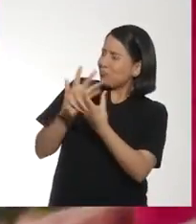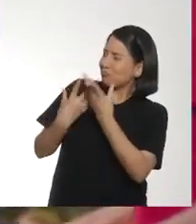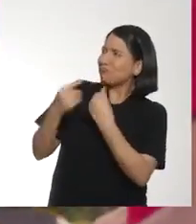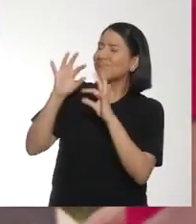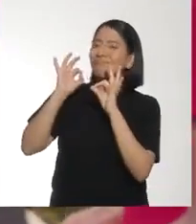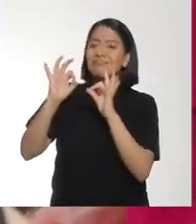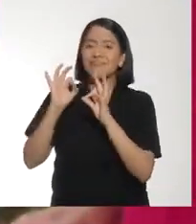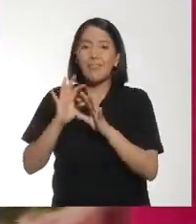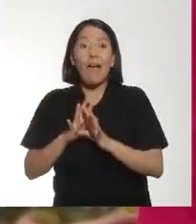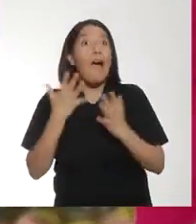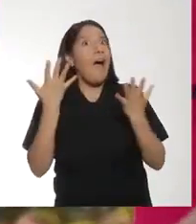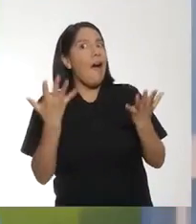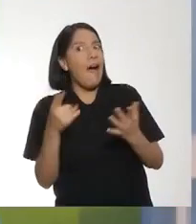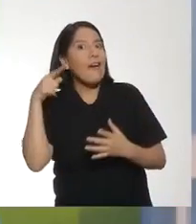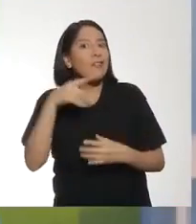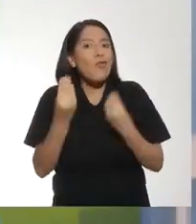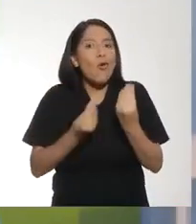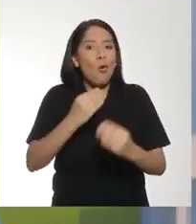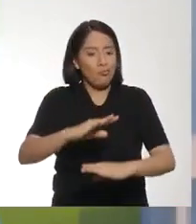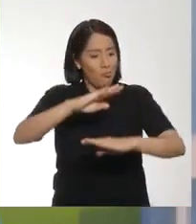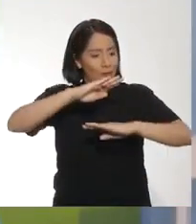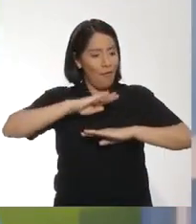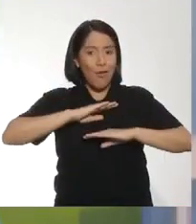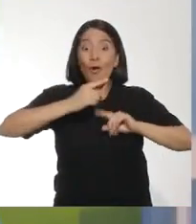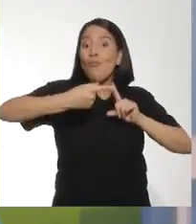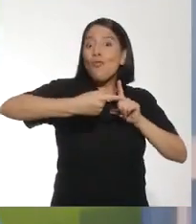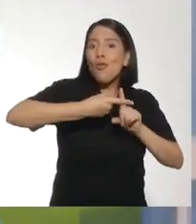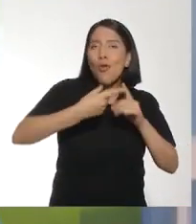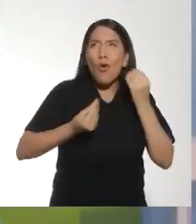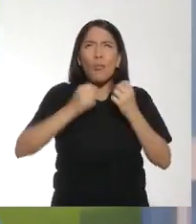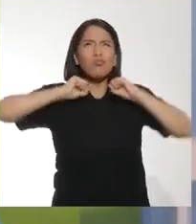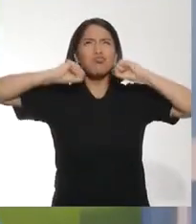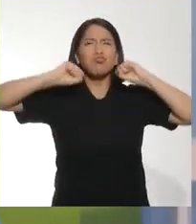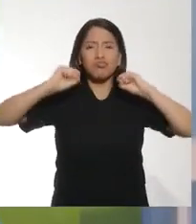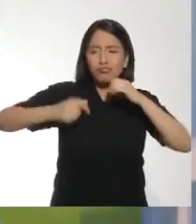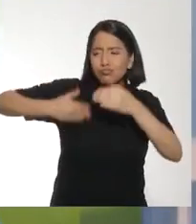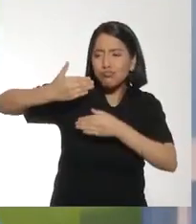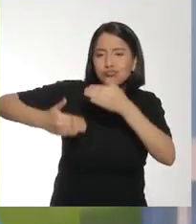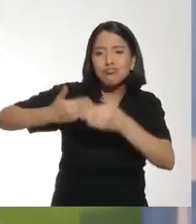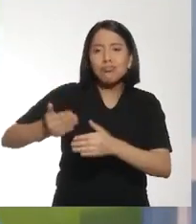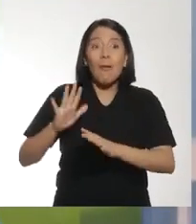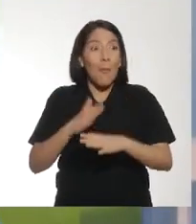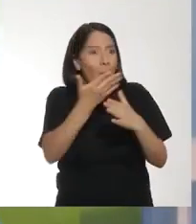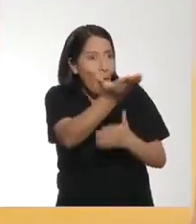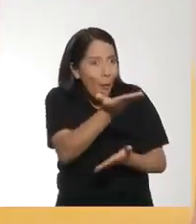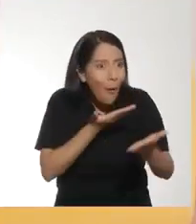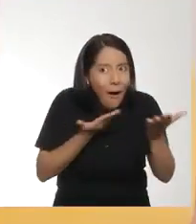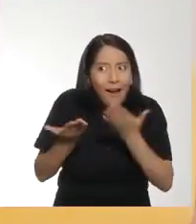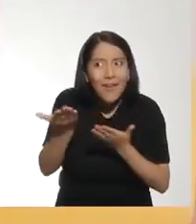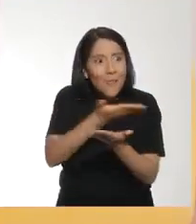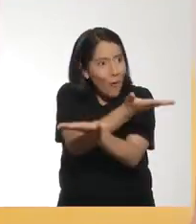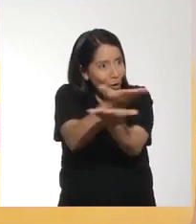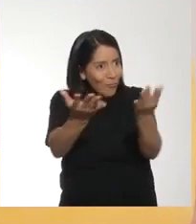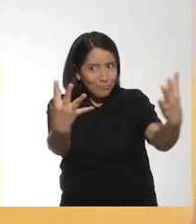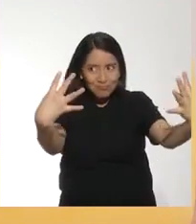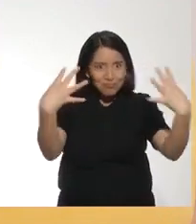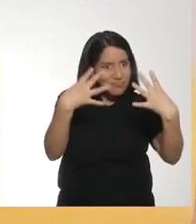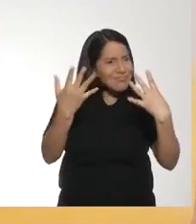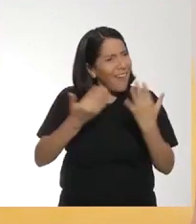confianza en mí mismo. ¡Qué interesante lo que nos cuentas, Ray! Y además, es uno de los beneficios de practicar actividad física de manera habitual. Por eso,